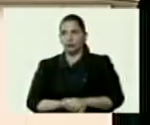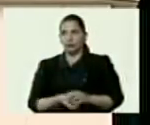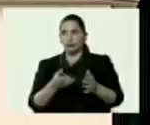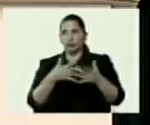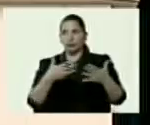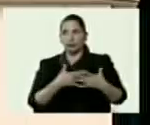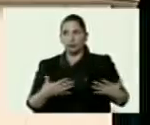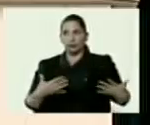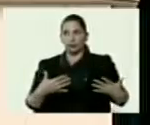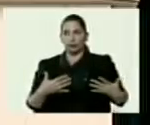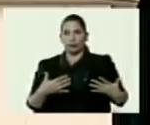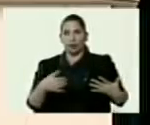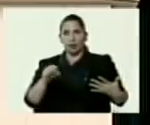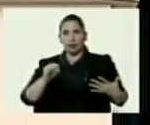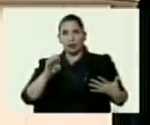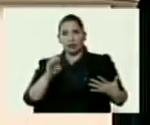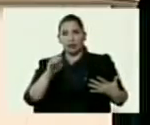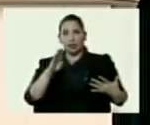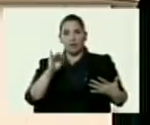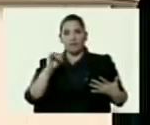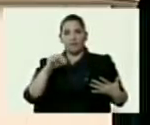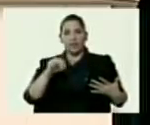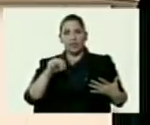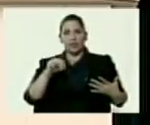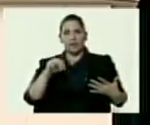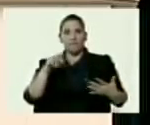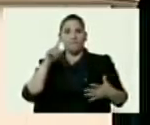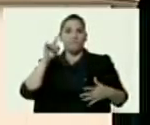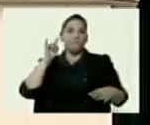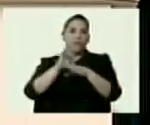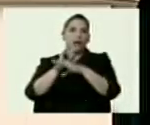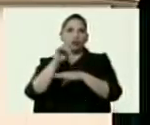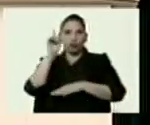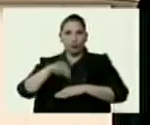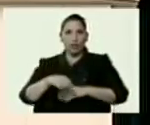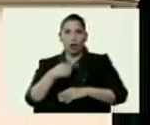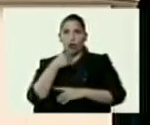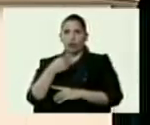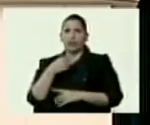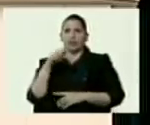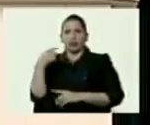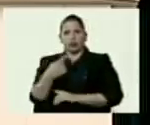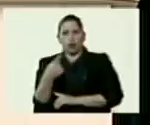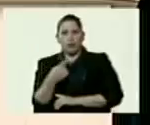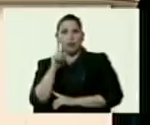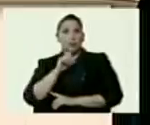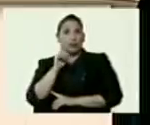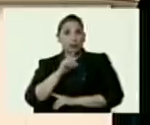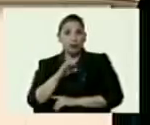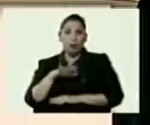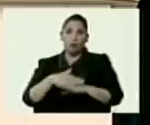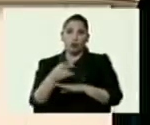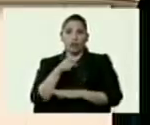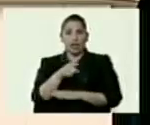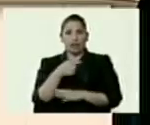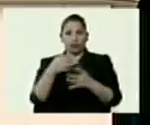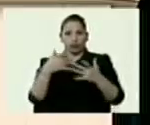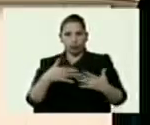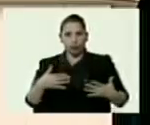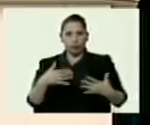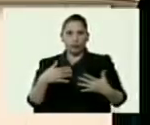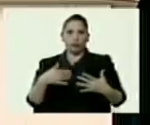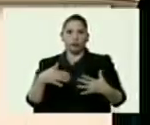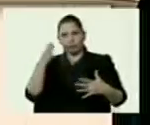fake, mentira, falso. Lo que dice el documento del SEBIN, no solamente es mentira porque proviene de un documento obviamente